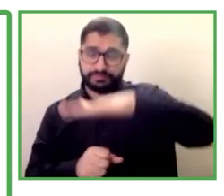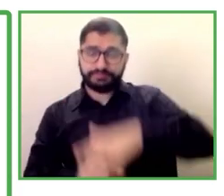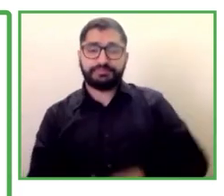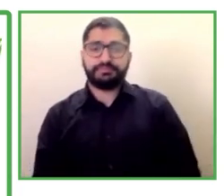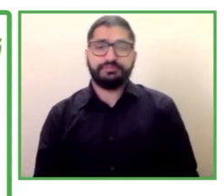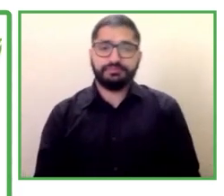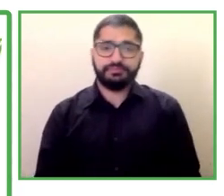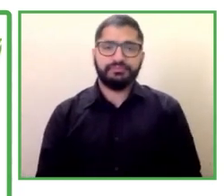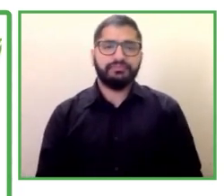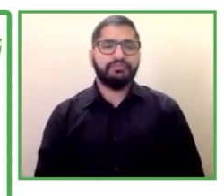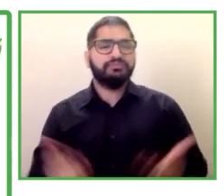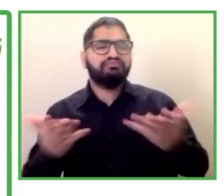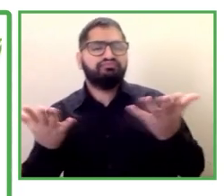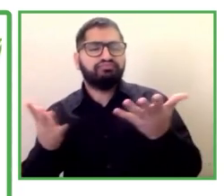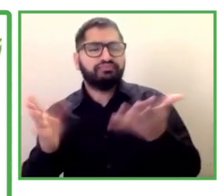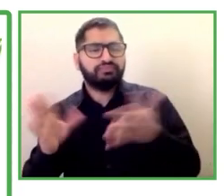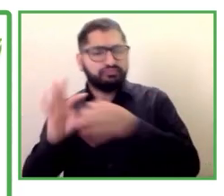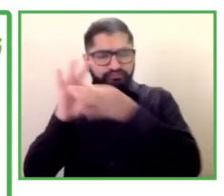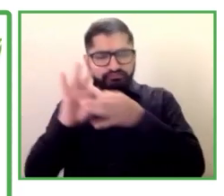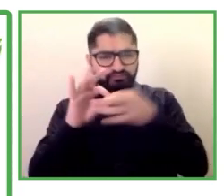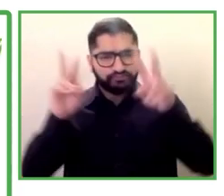lo llamamos SID